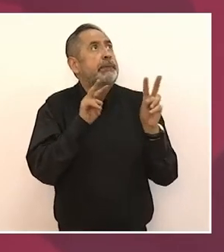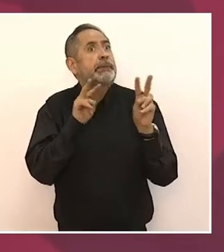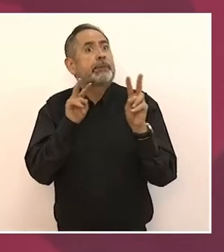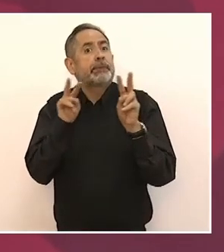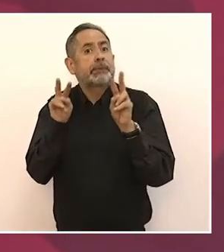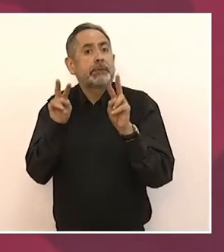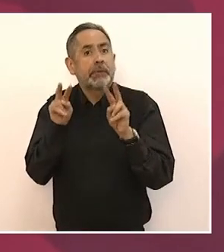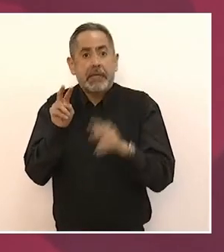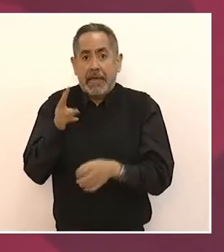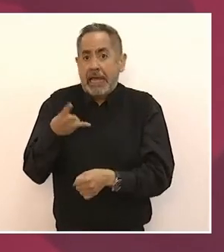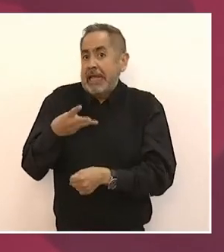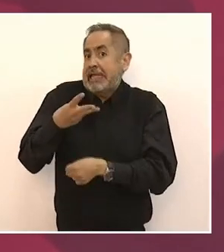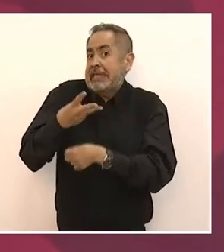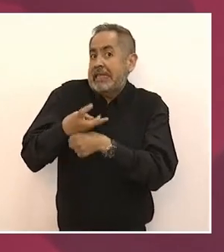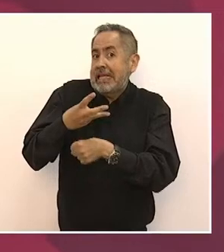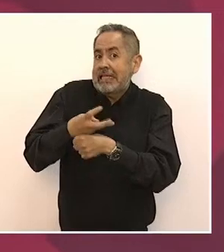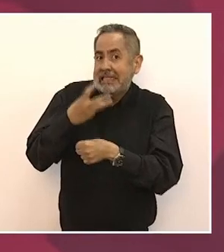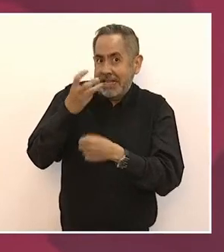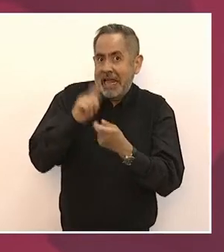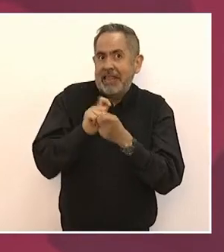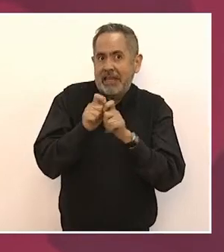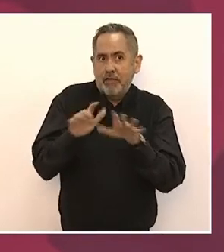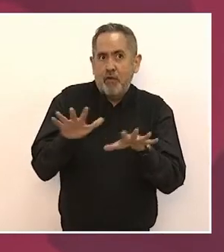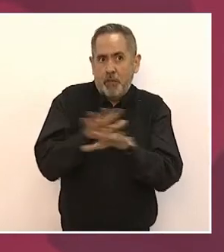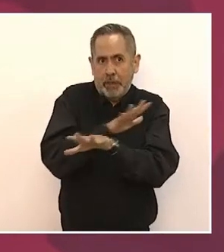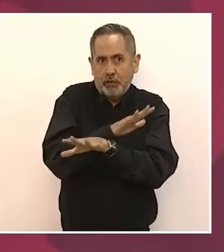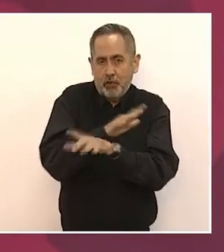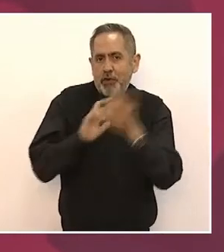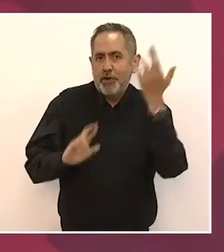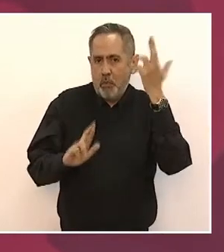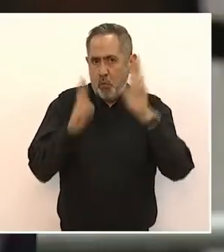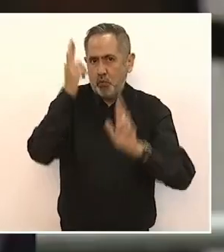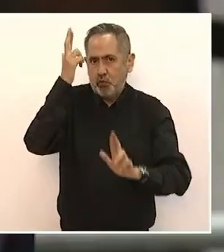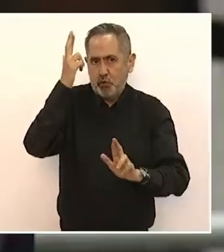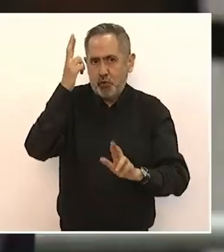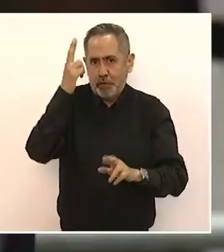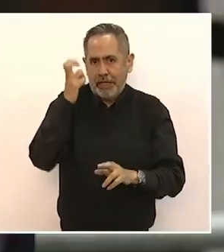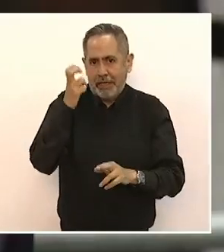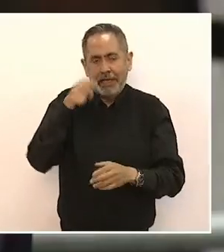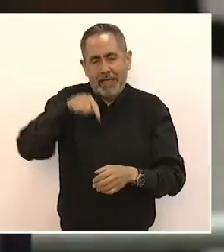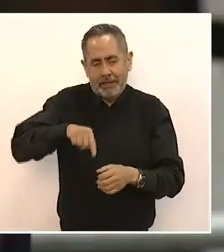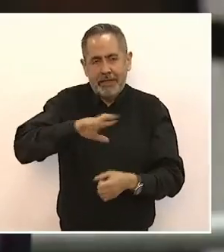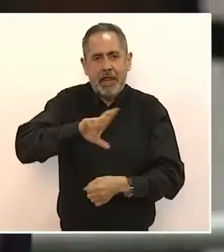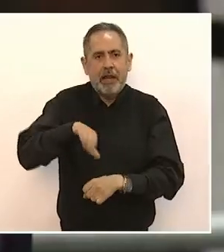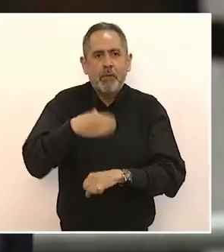Tercera Transformación de la República.